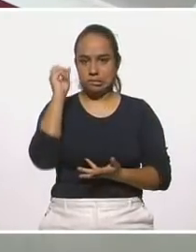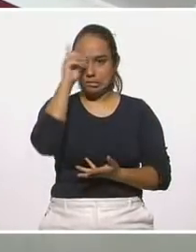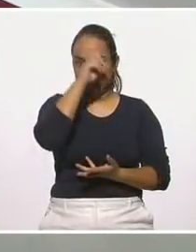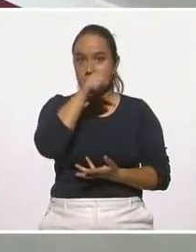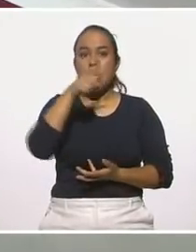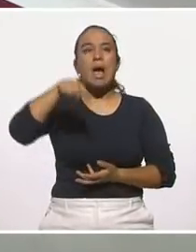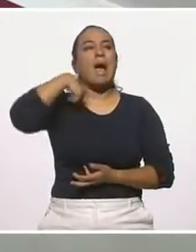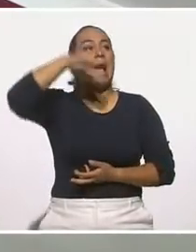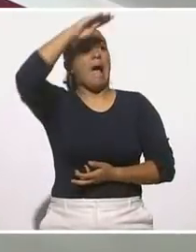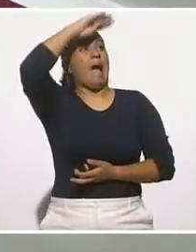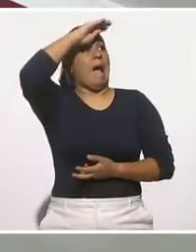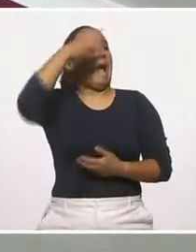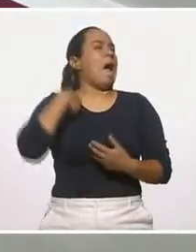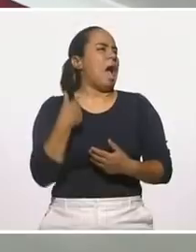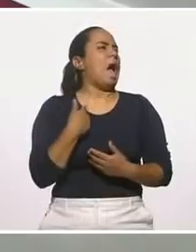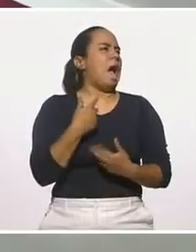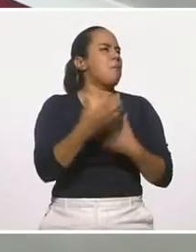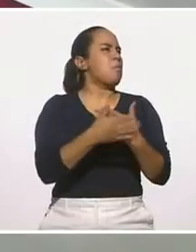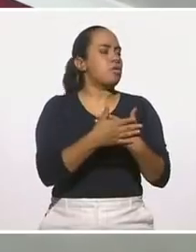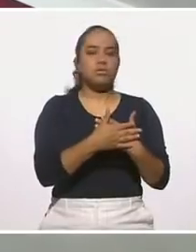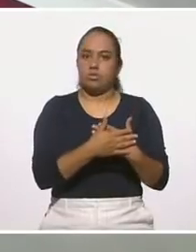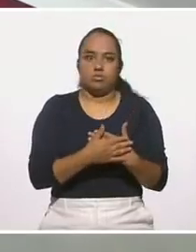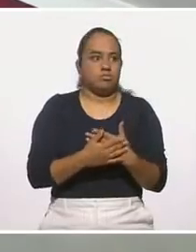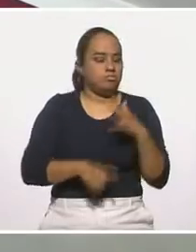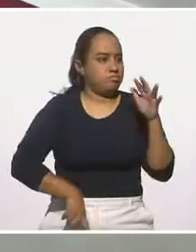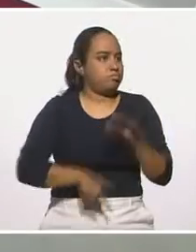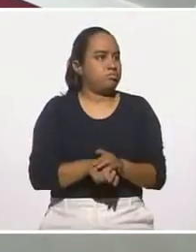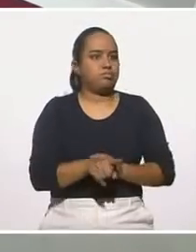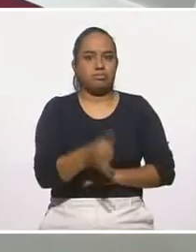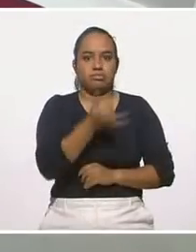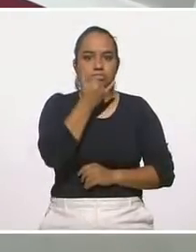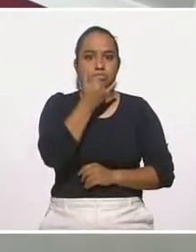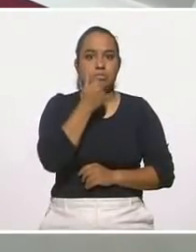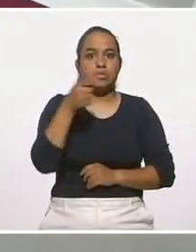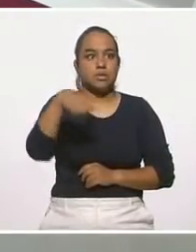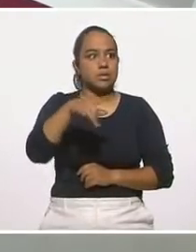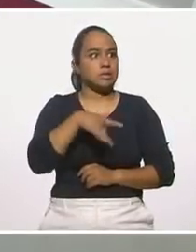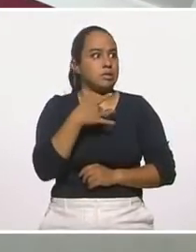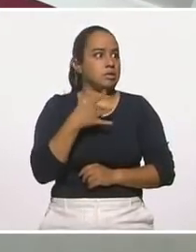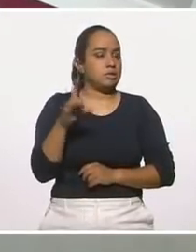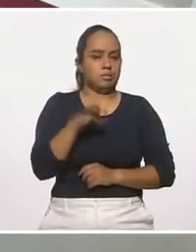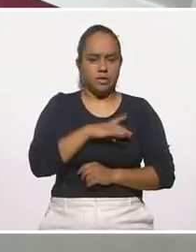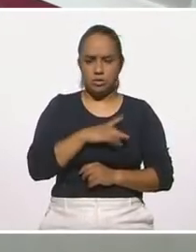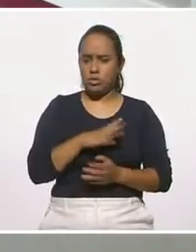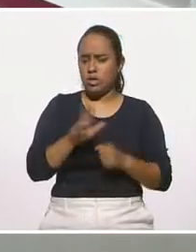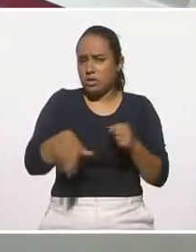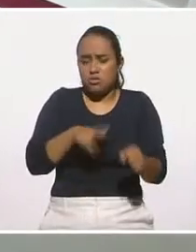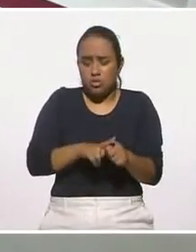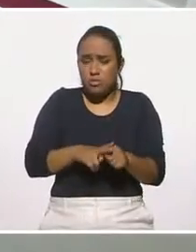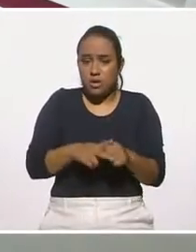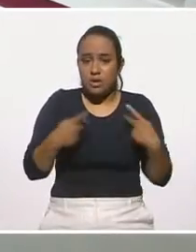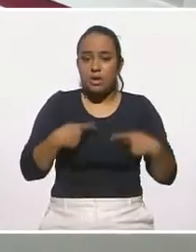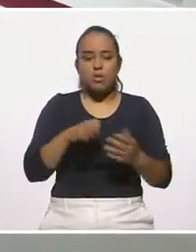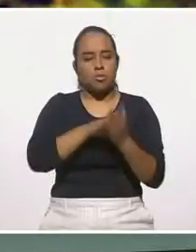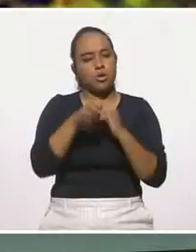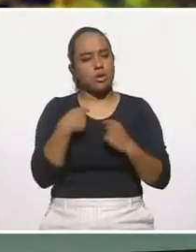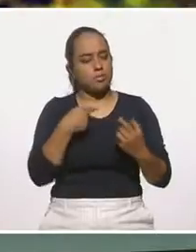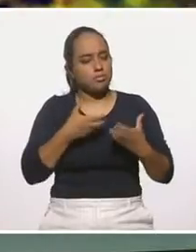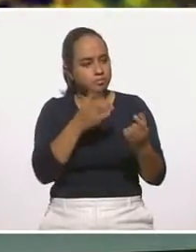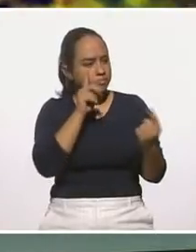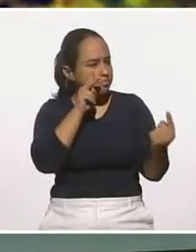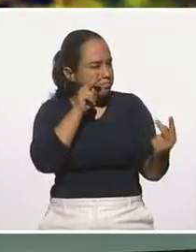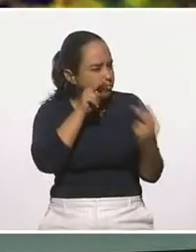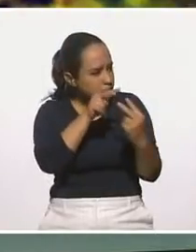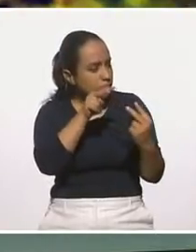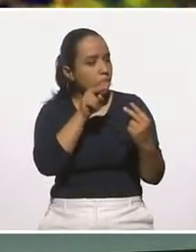no esperaban. En este momento tienen muchas oportunidades de crecimiento, y también tienen muchos temores. Y lo humanizo. Yo no sé si te miro en la calle, si te miro en las redes